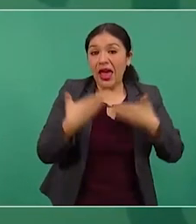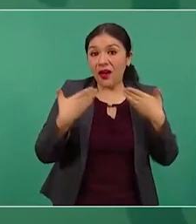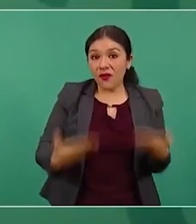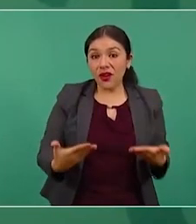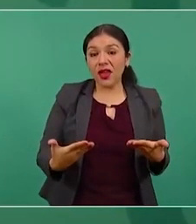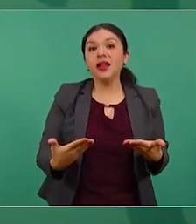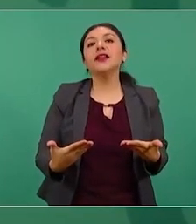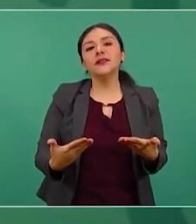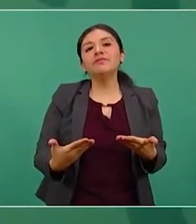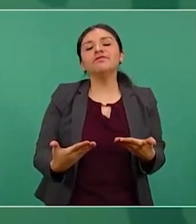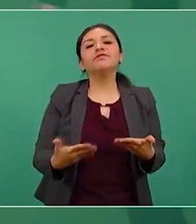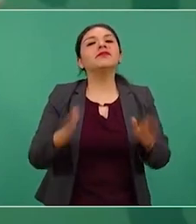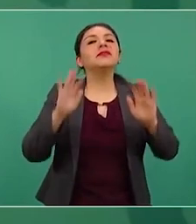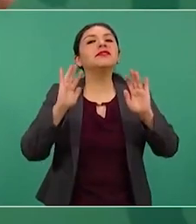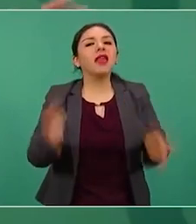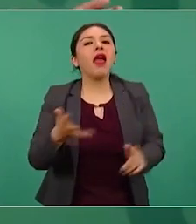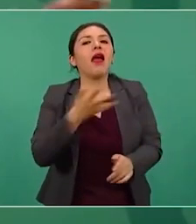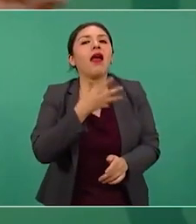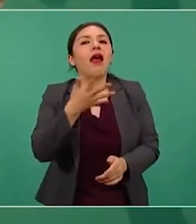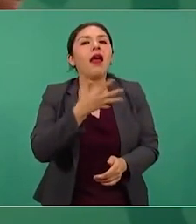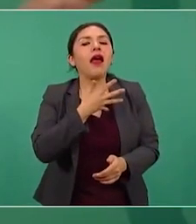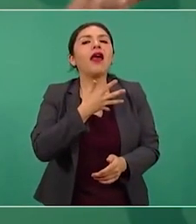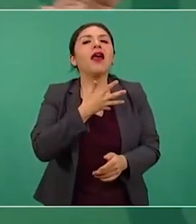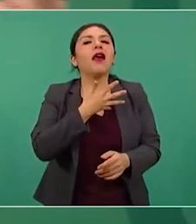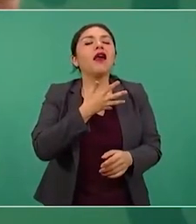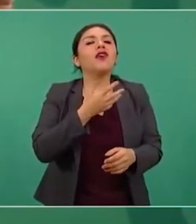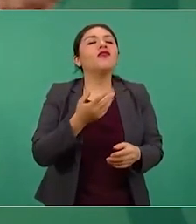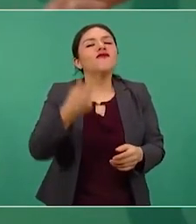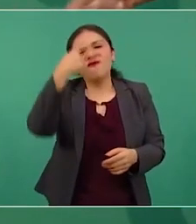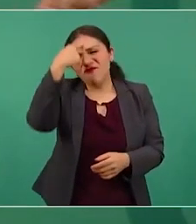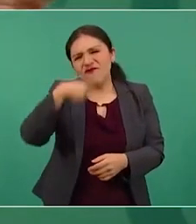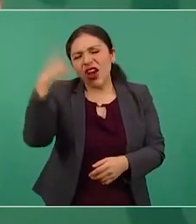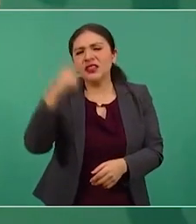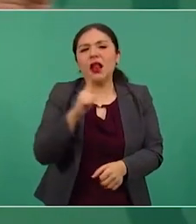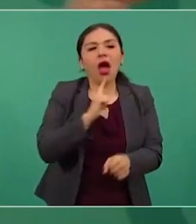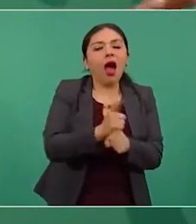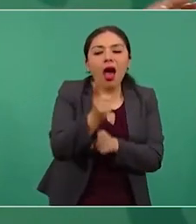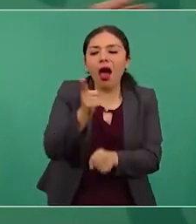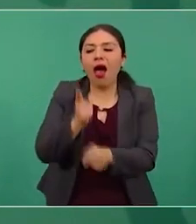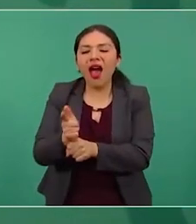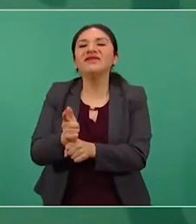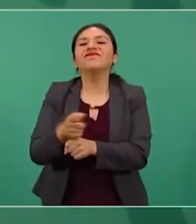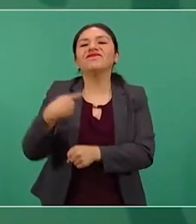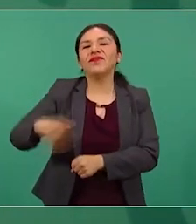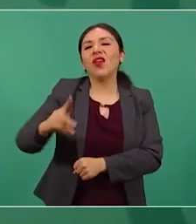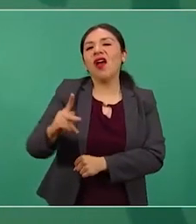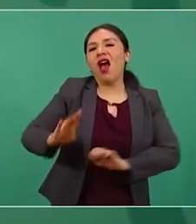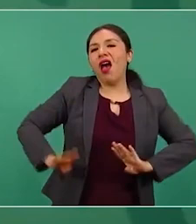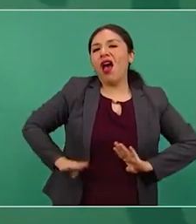están quedando al descubierto las posturas,